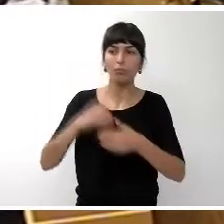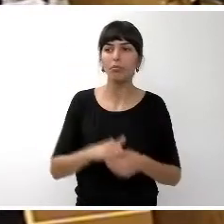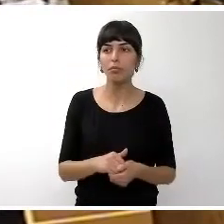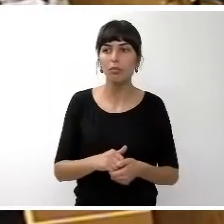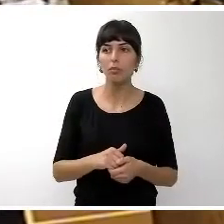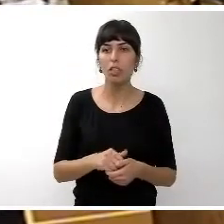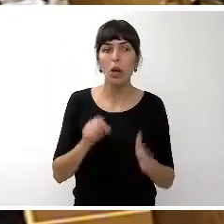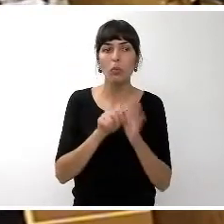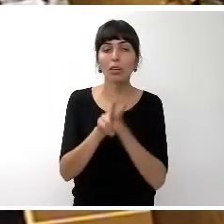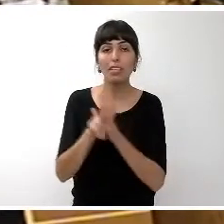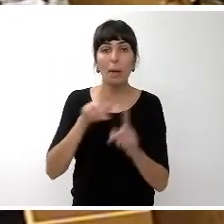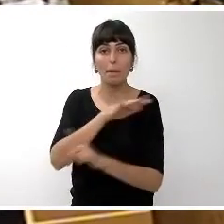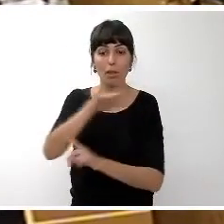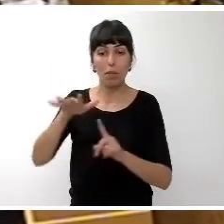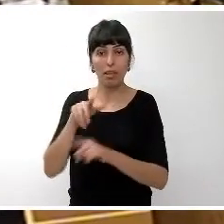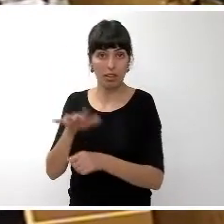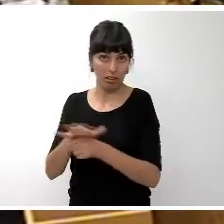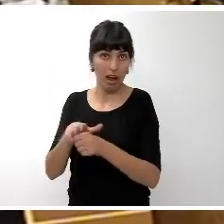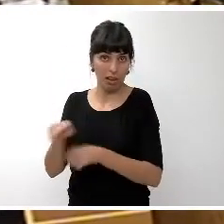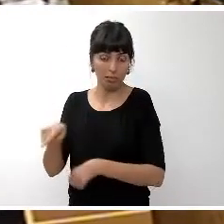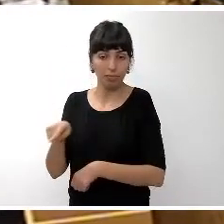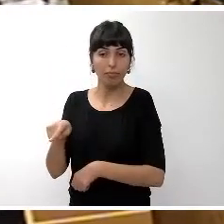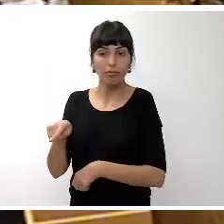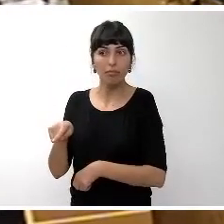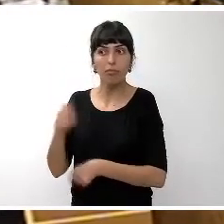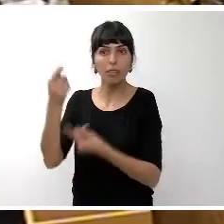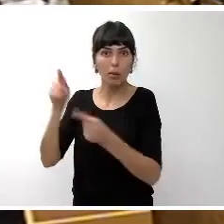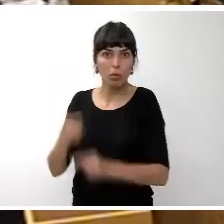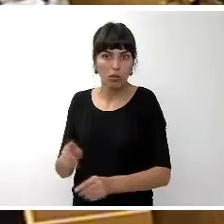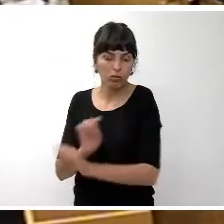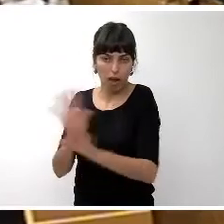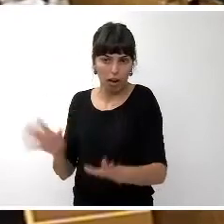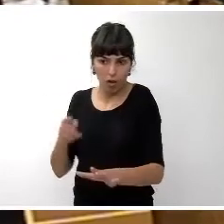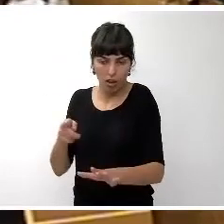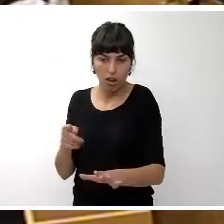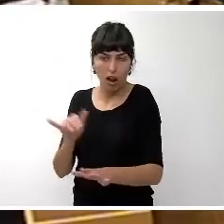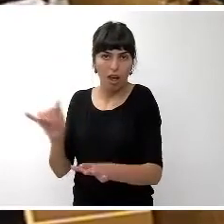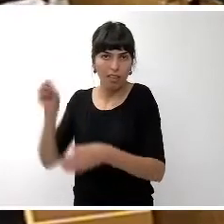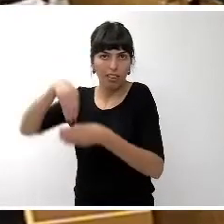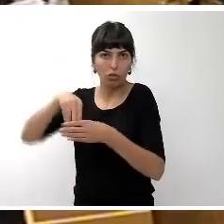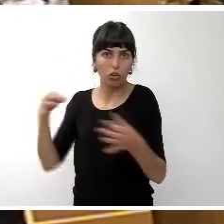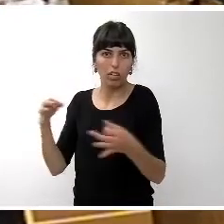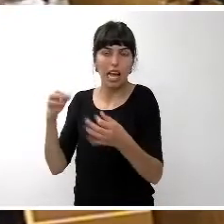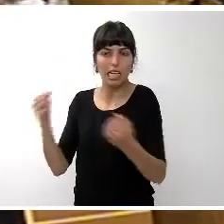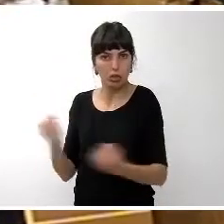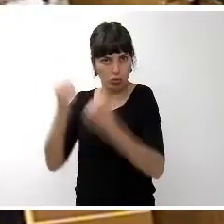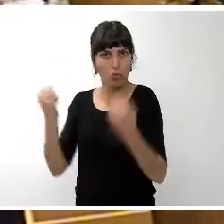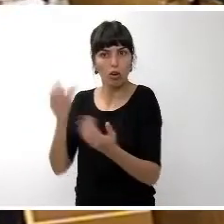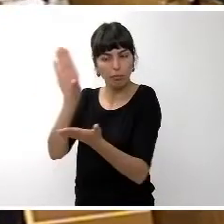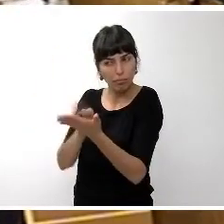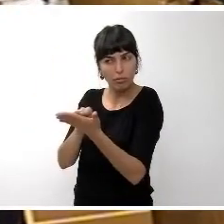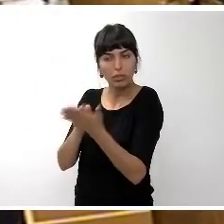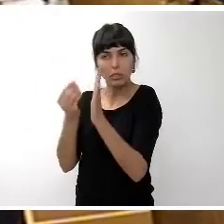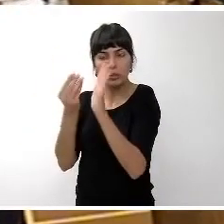ambiente evidentemente en los presupuestos existen acciones recogidas para ir de la mano